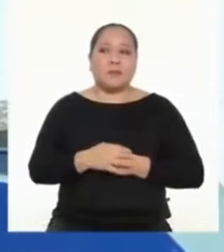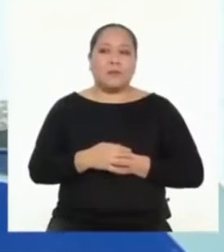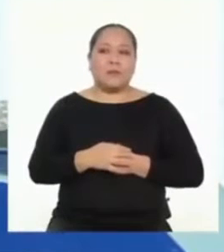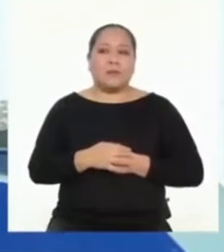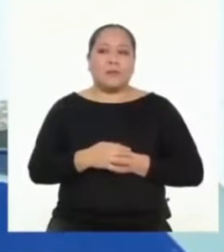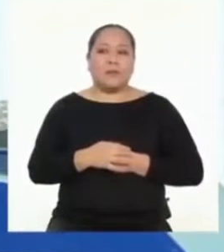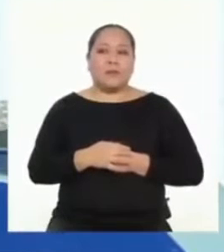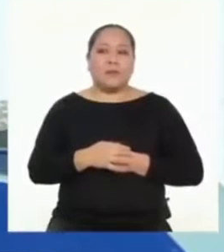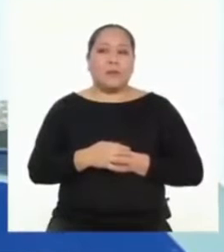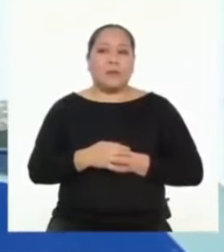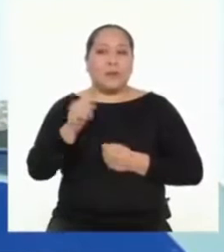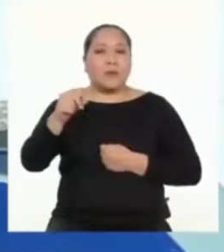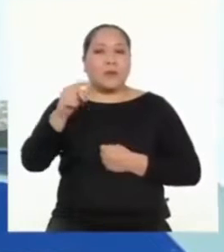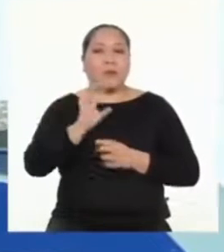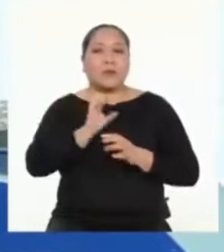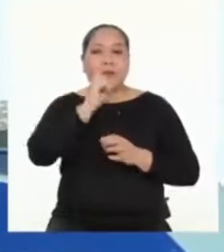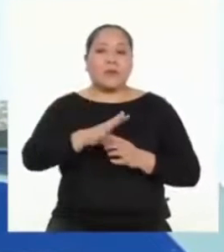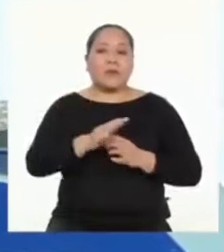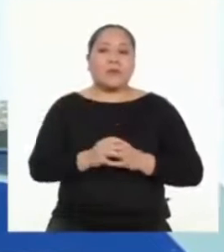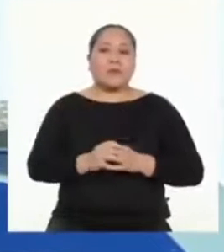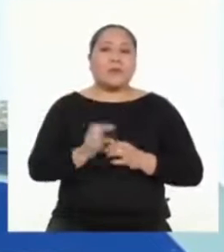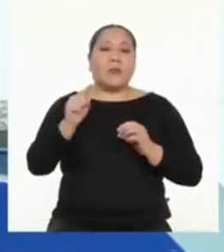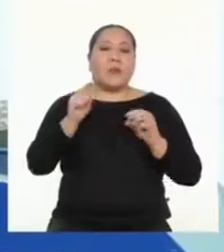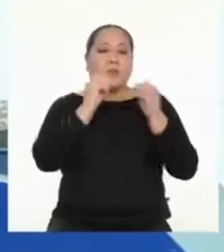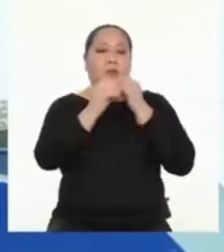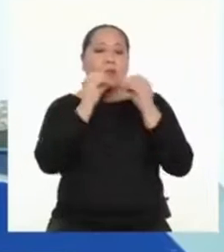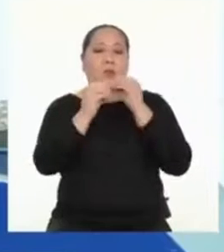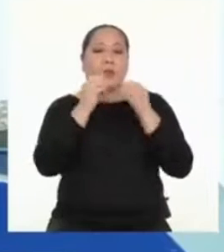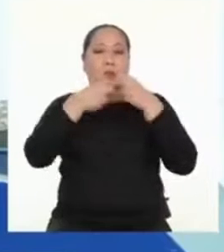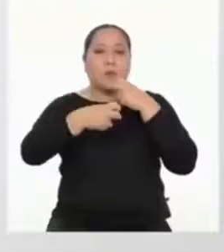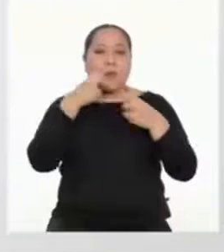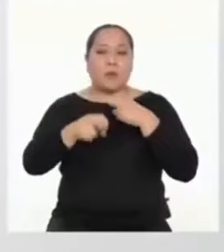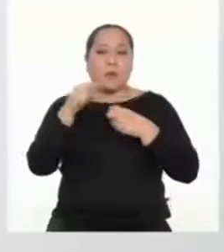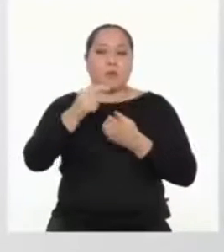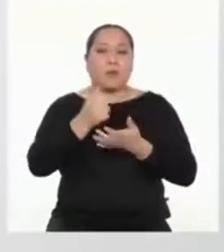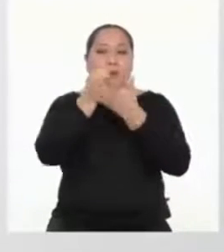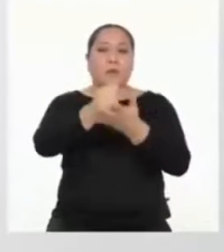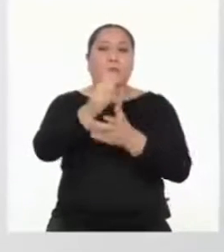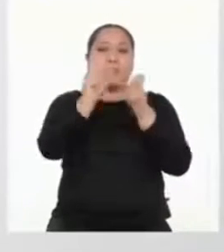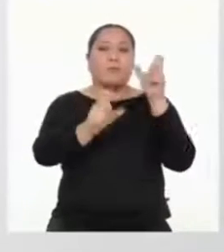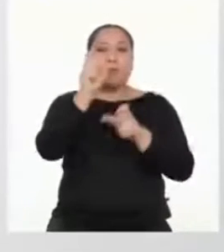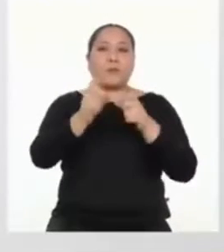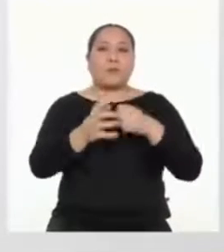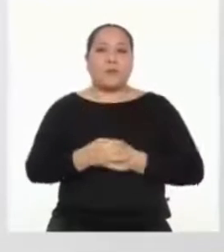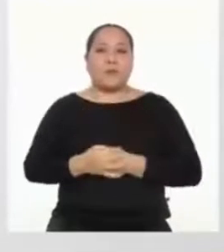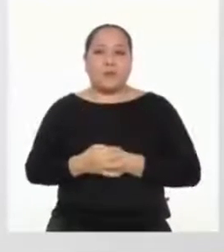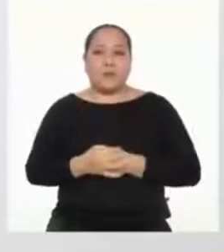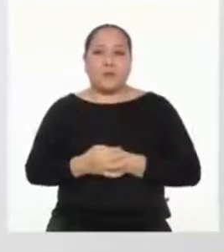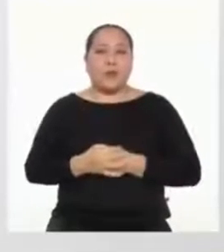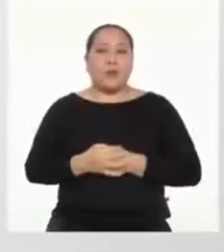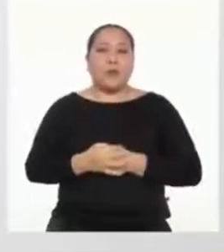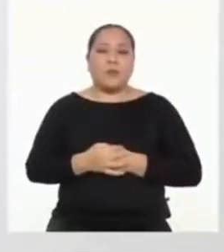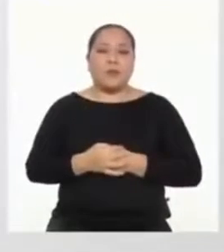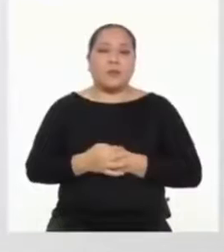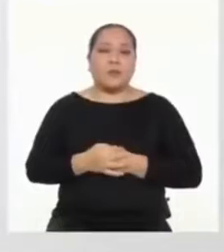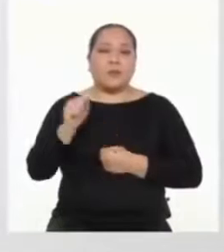podemos afirmar que plantearnos retos y afrontar problemas nos enriquece como personas. Claro que sí. Nos llena de nuevas